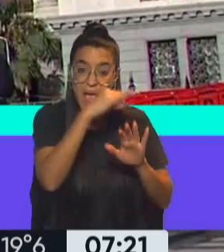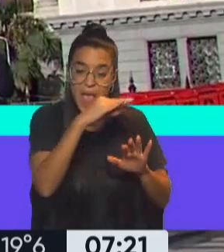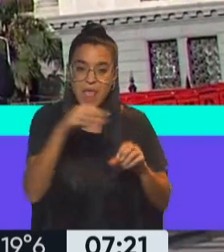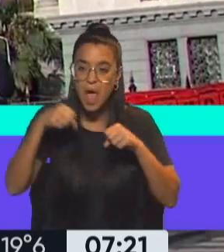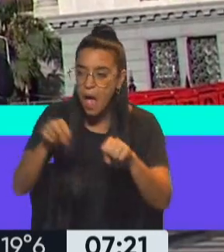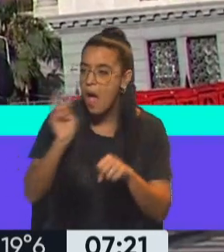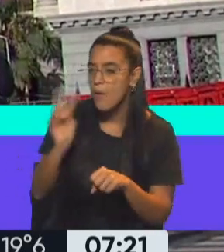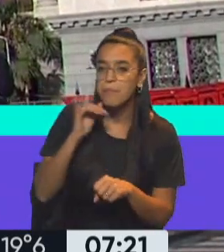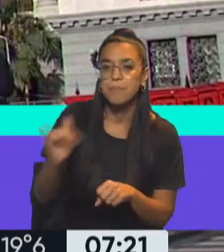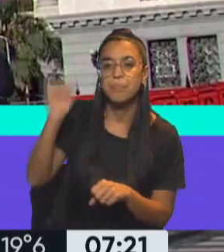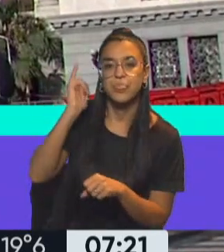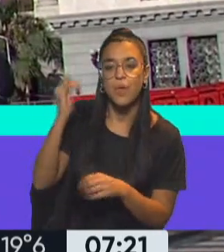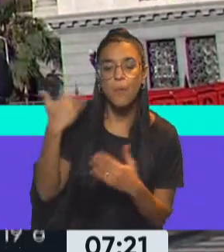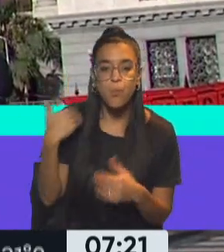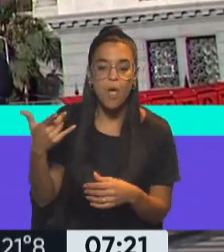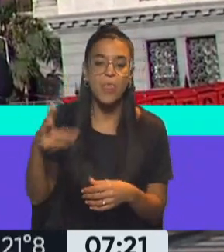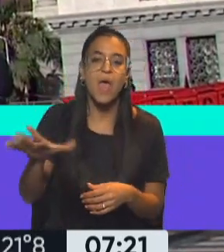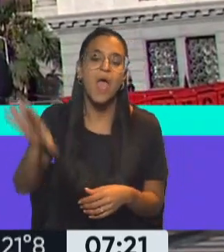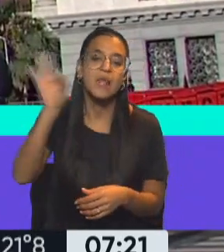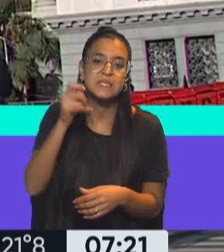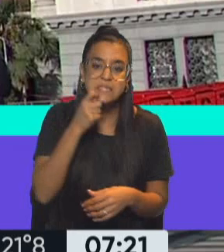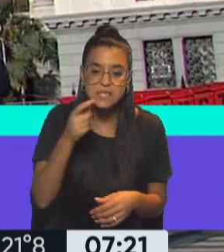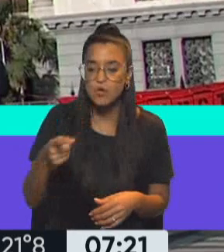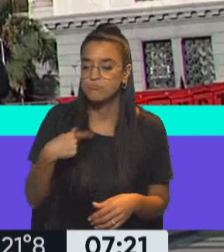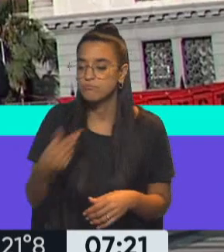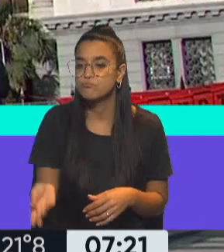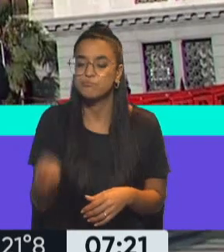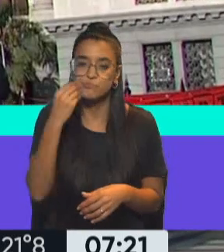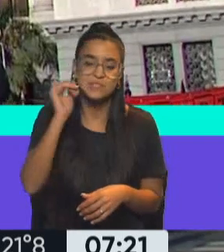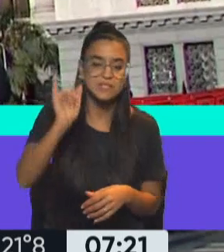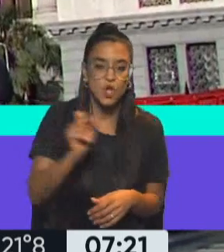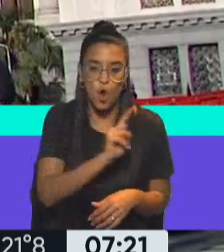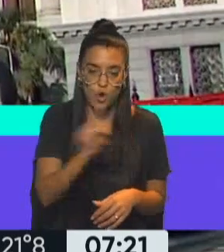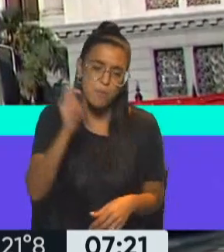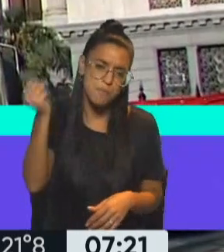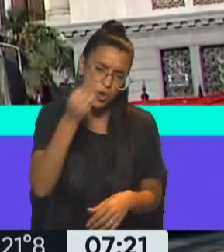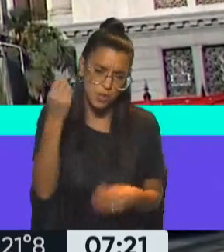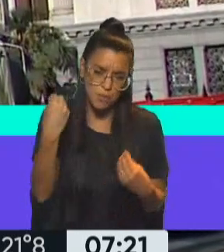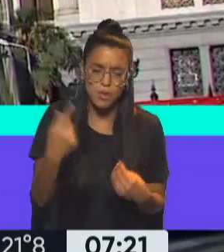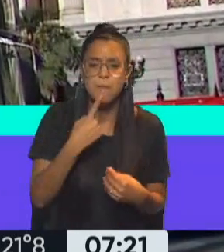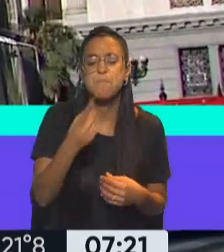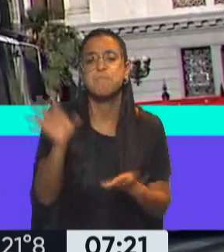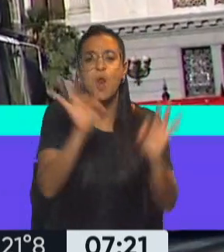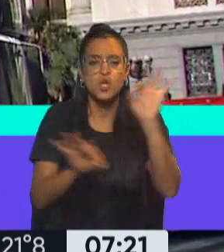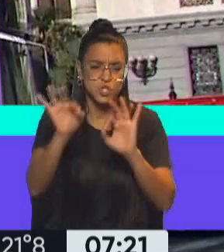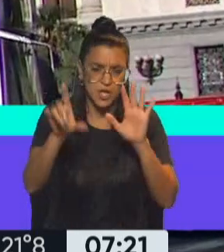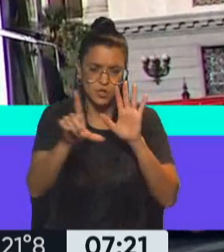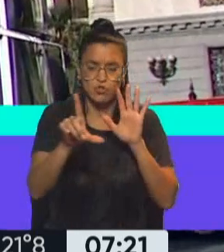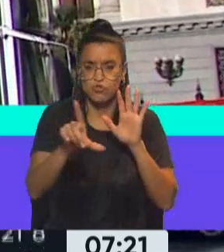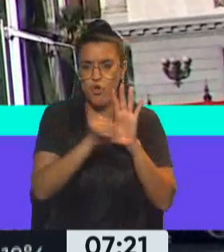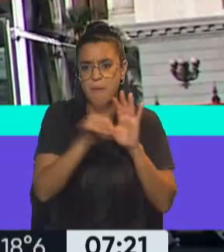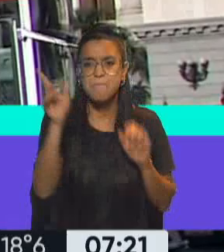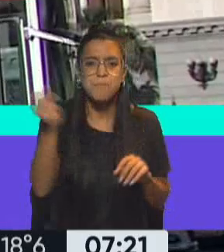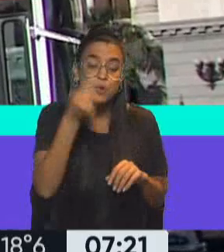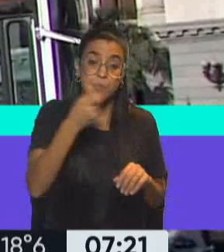la encuentre y puede elegir si consume o no. ¿Por qué es tan importante, decíamos, este proyecto? Porque le advierte a la gente si el